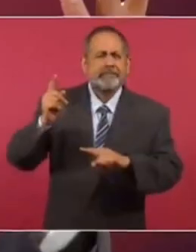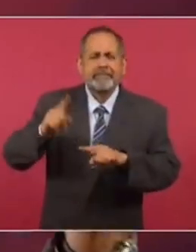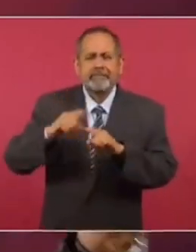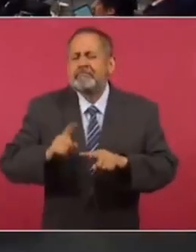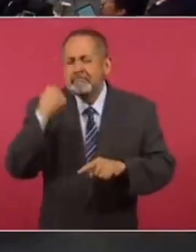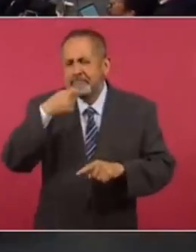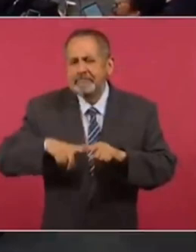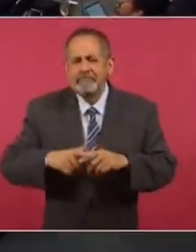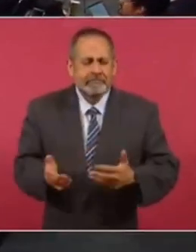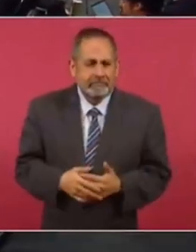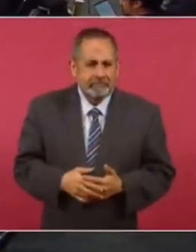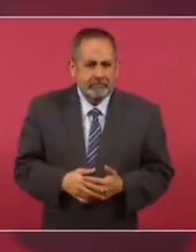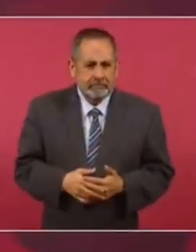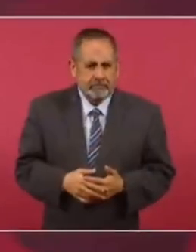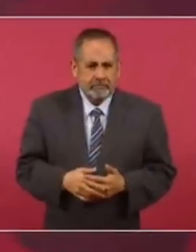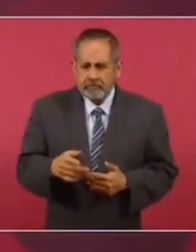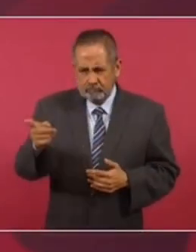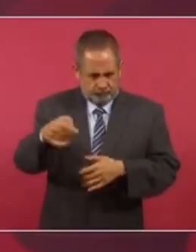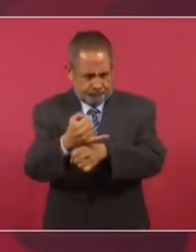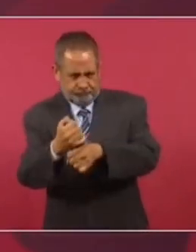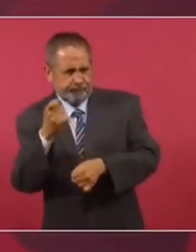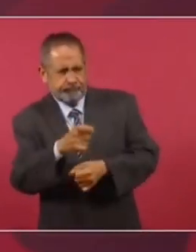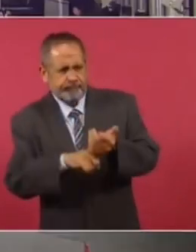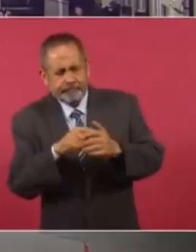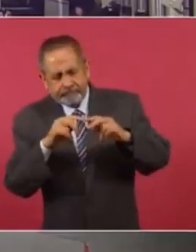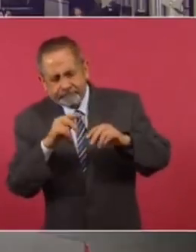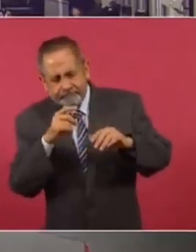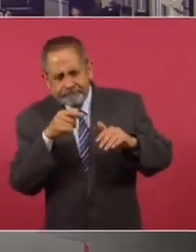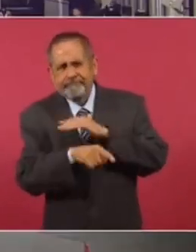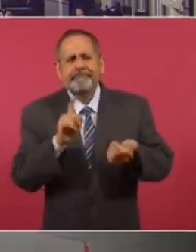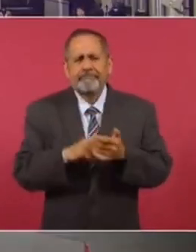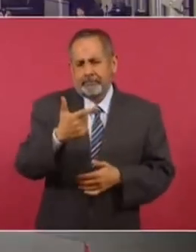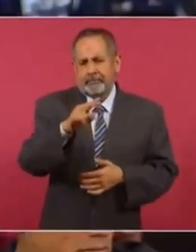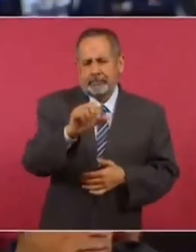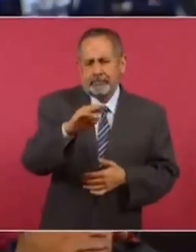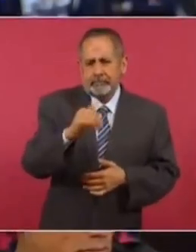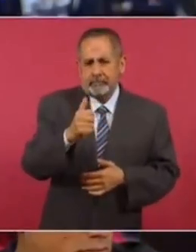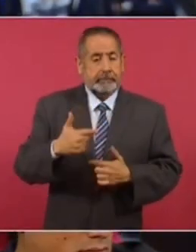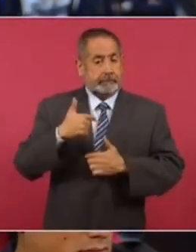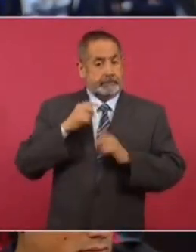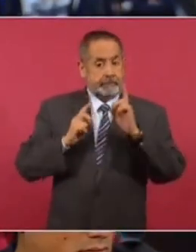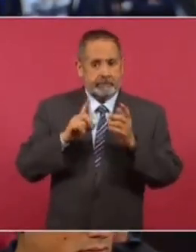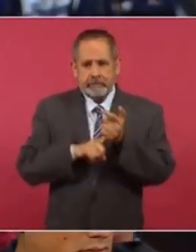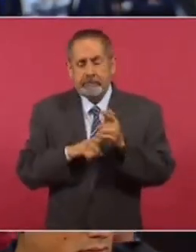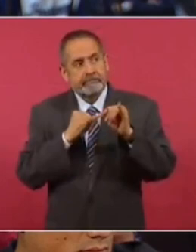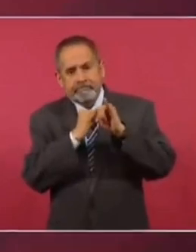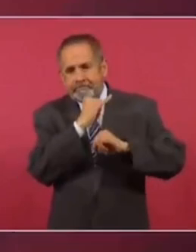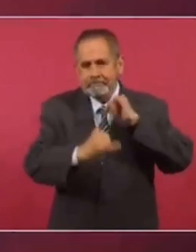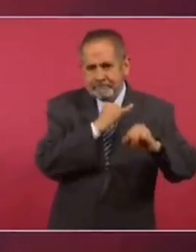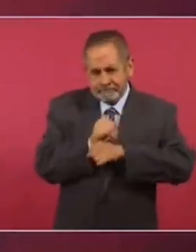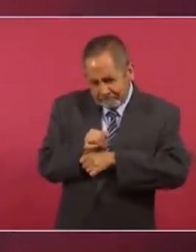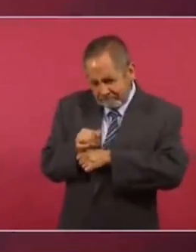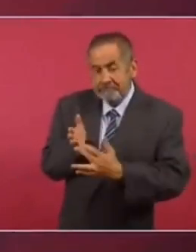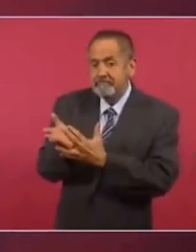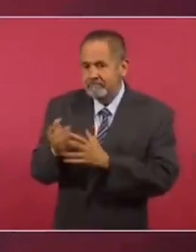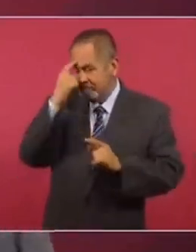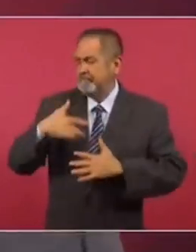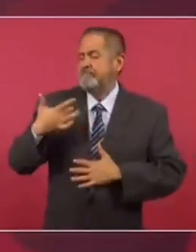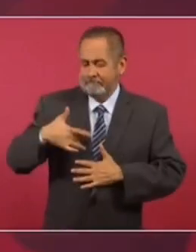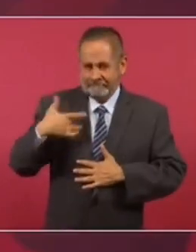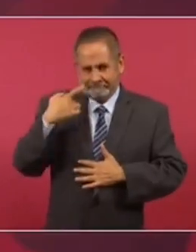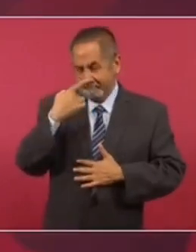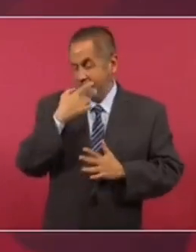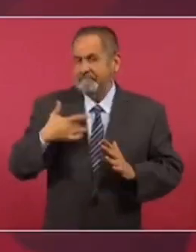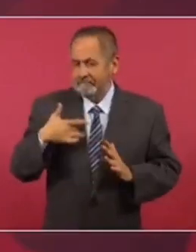ese espionaje? ¿Por qué no hacen una investigación ustedes sobre eso? Porque yo sospecho que son agencias internacionales vinculadas